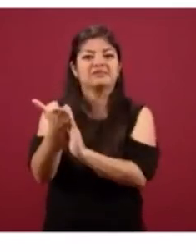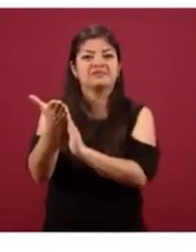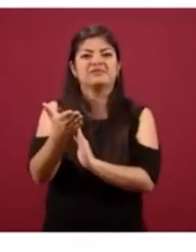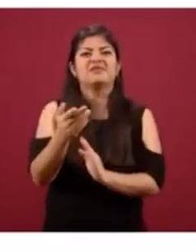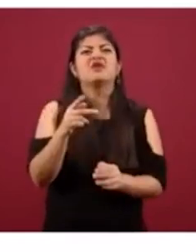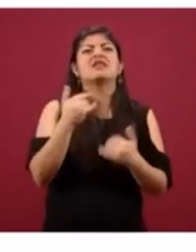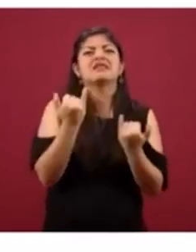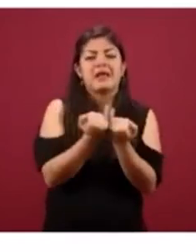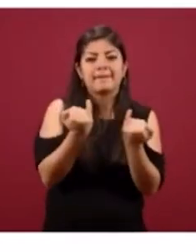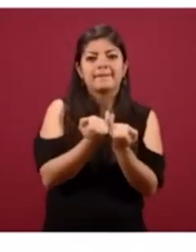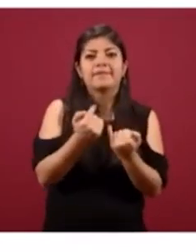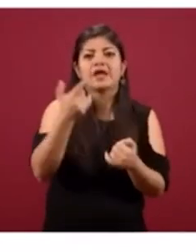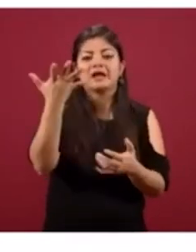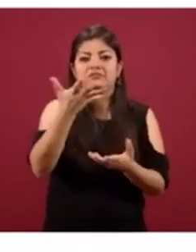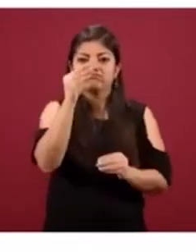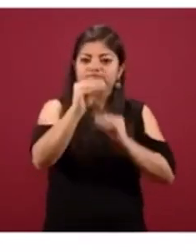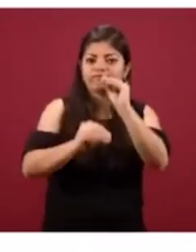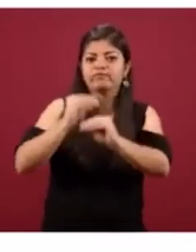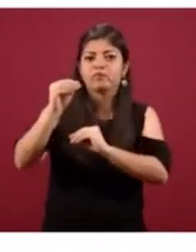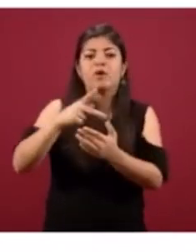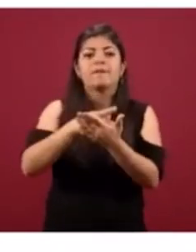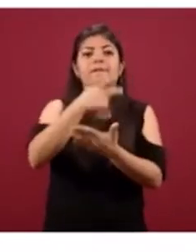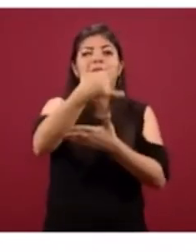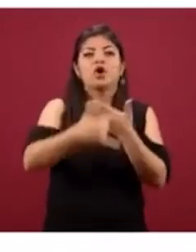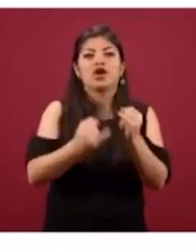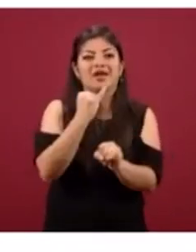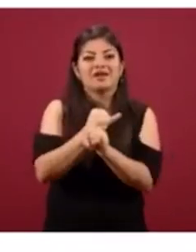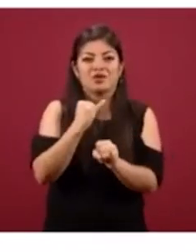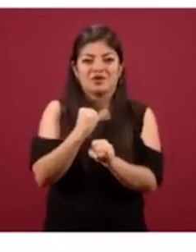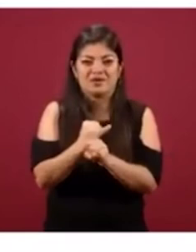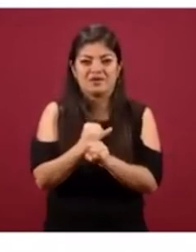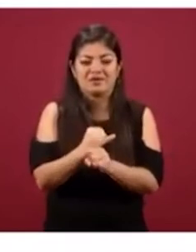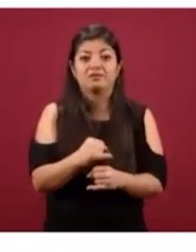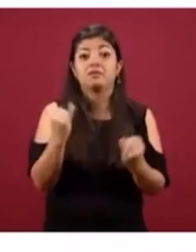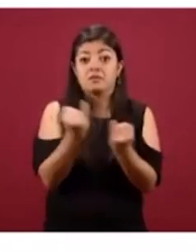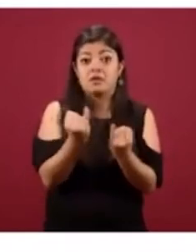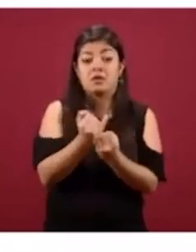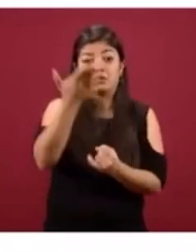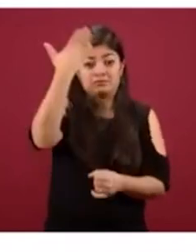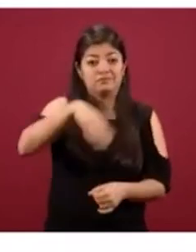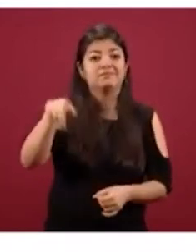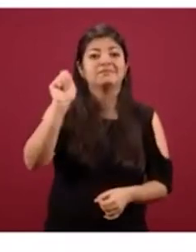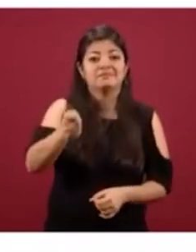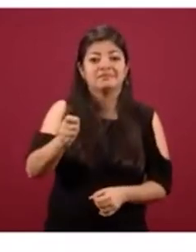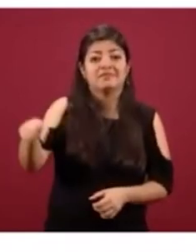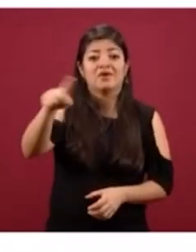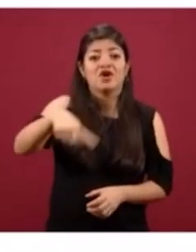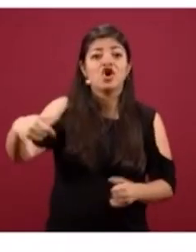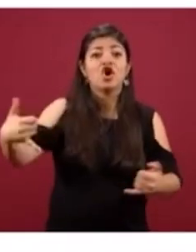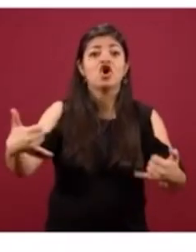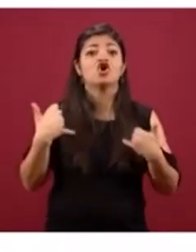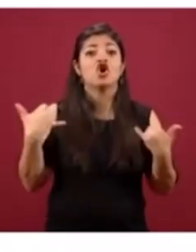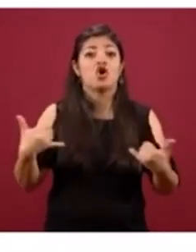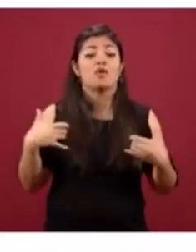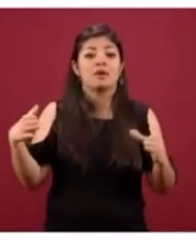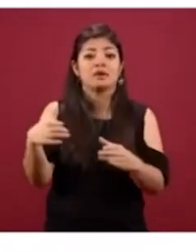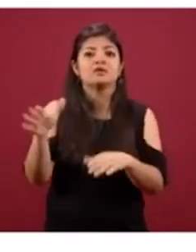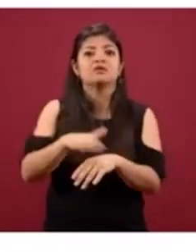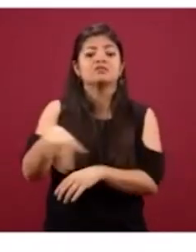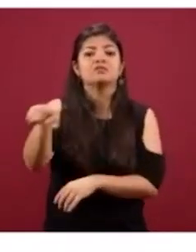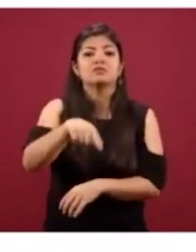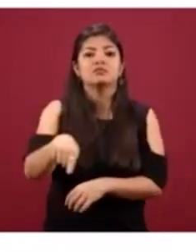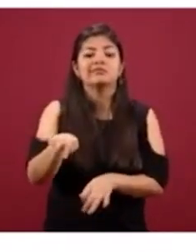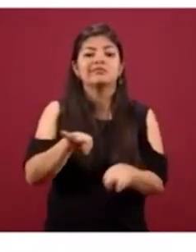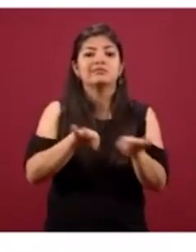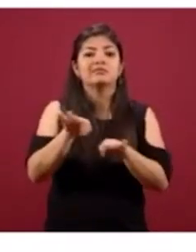internet para todos. En el caso del sector juvenil, ese sector que ha sido el más afectado con la pérdida de empleos,